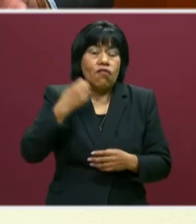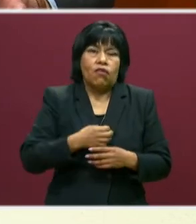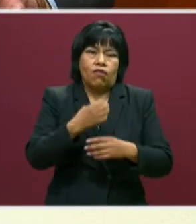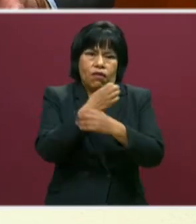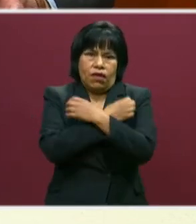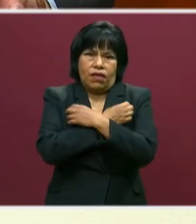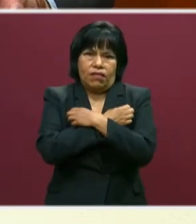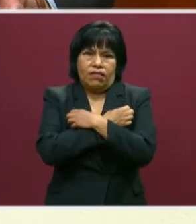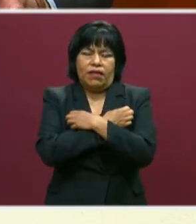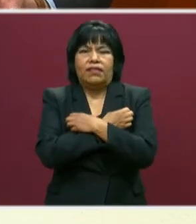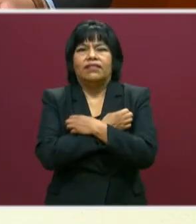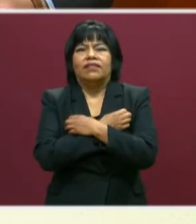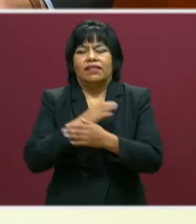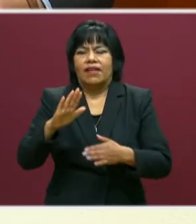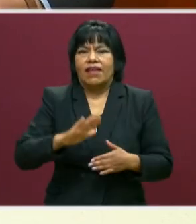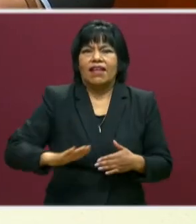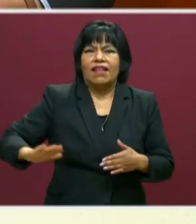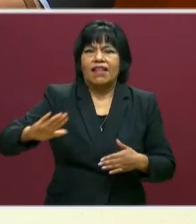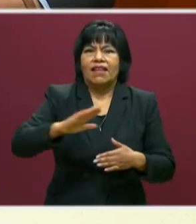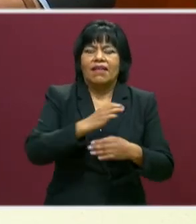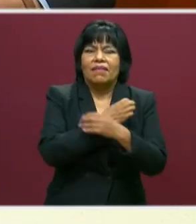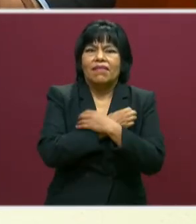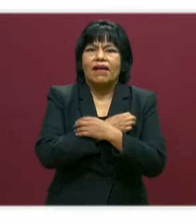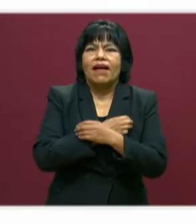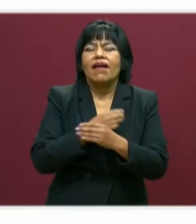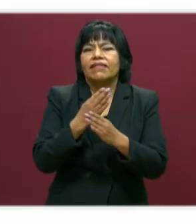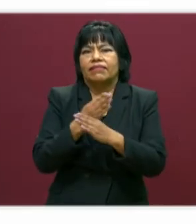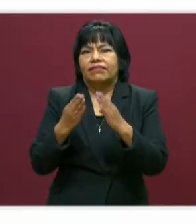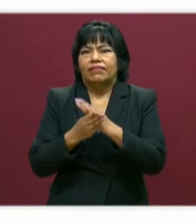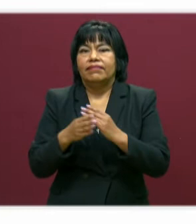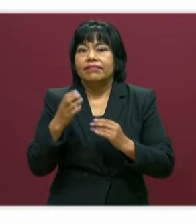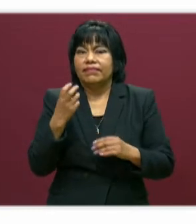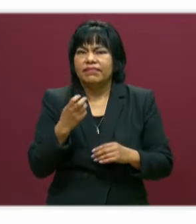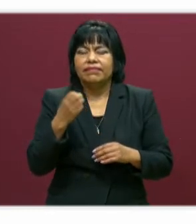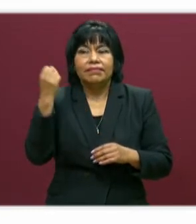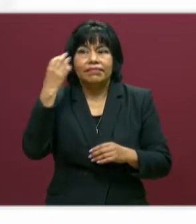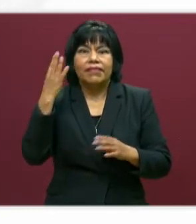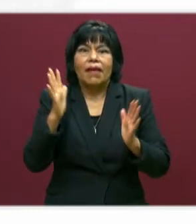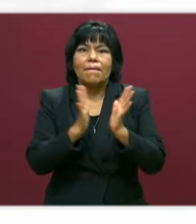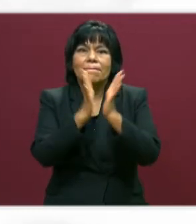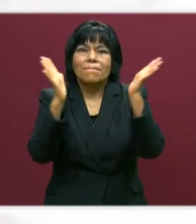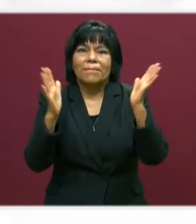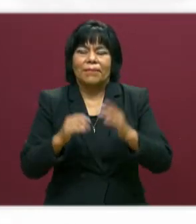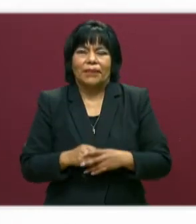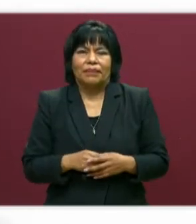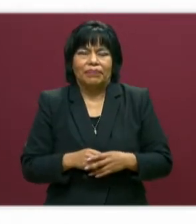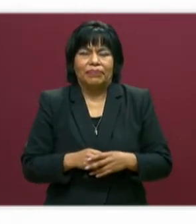y Media Superior. Este foro, de entrada te quiero comentar que van a participar,